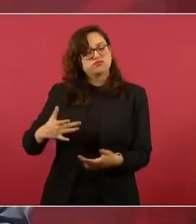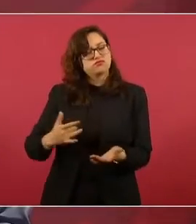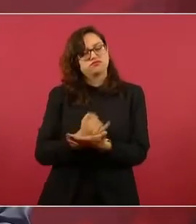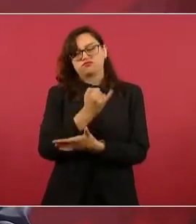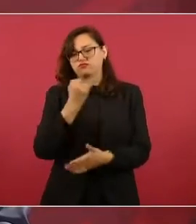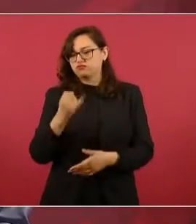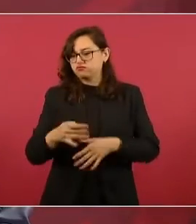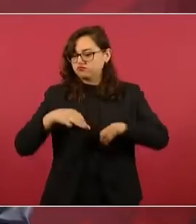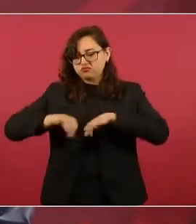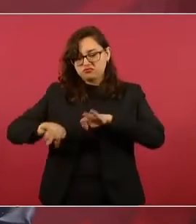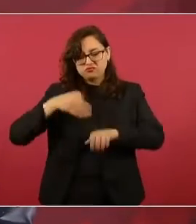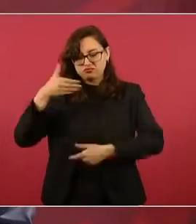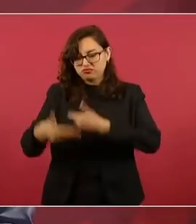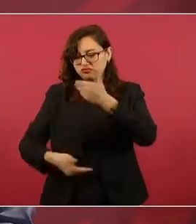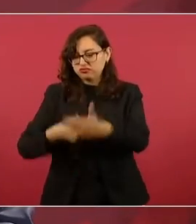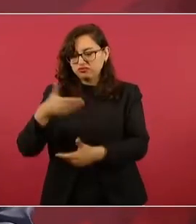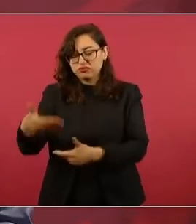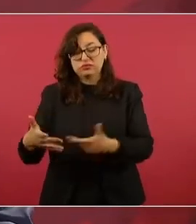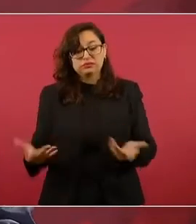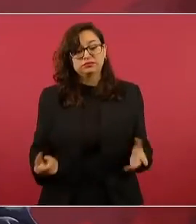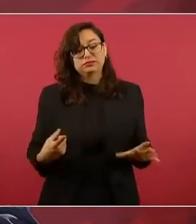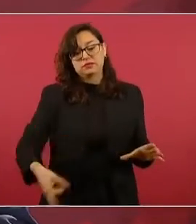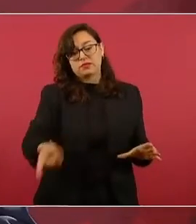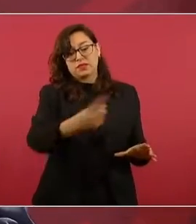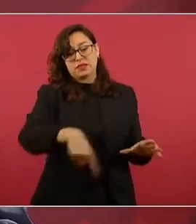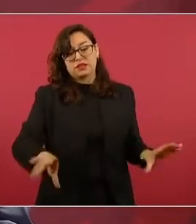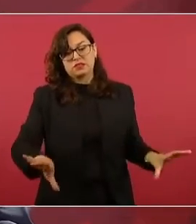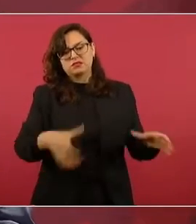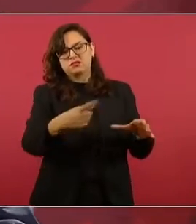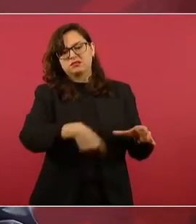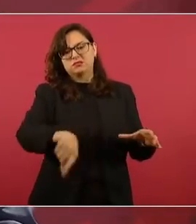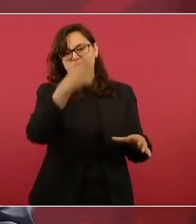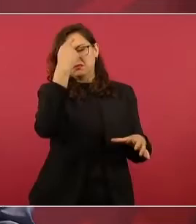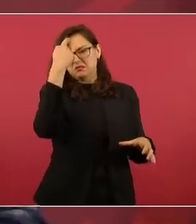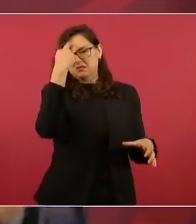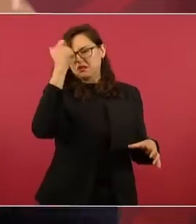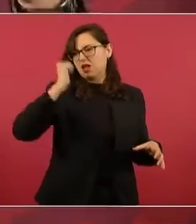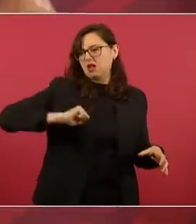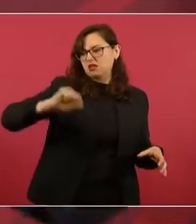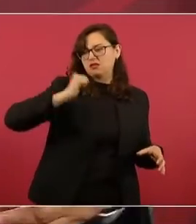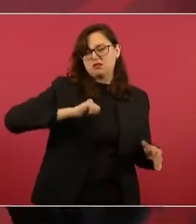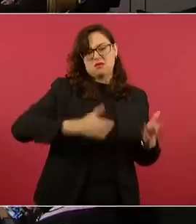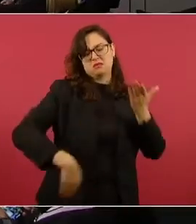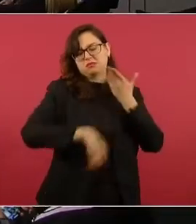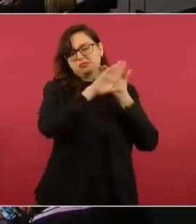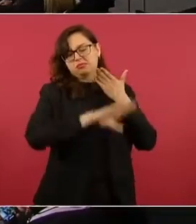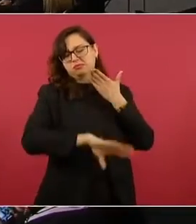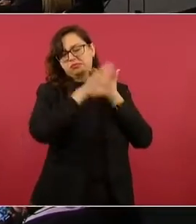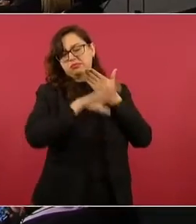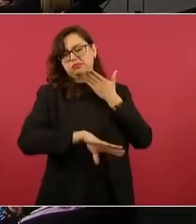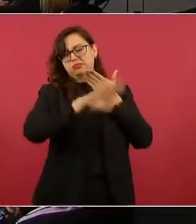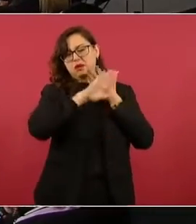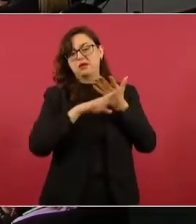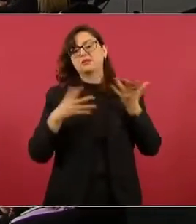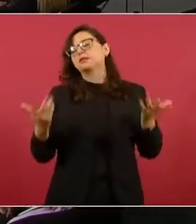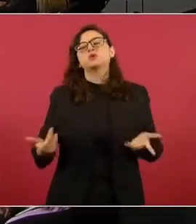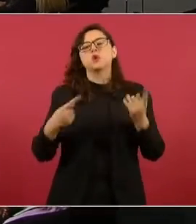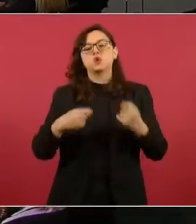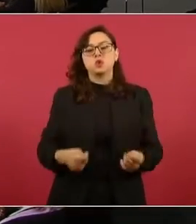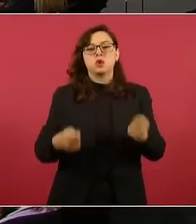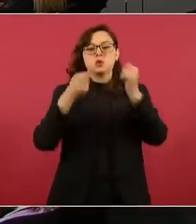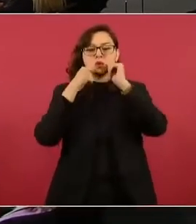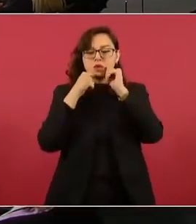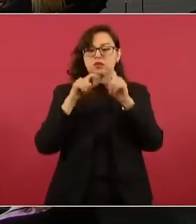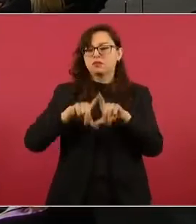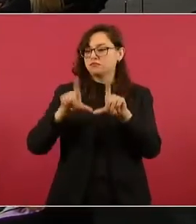retrógradas, reaccionarios, la transformación va y de manera